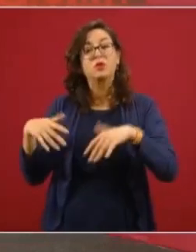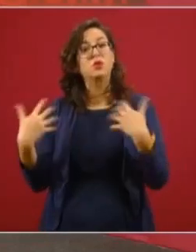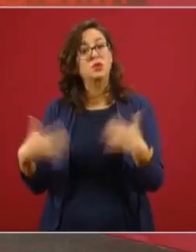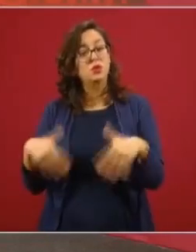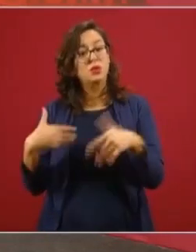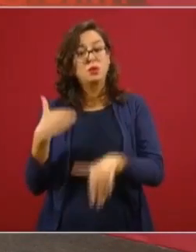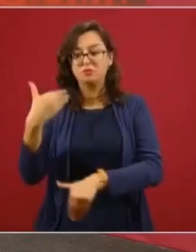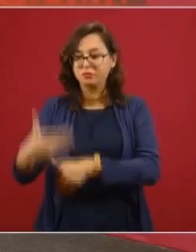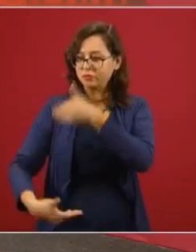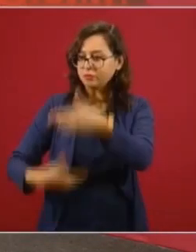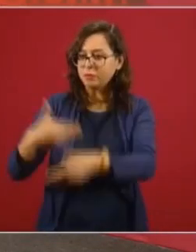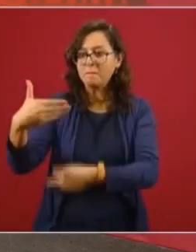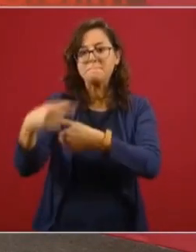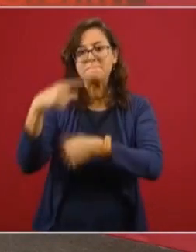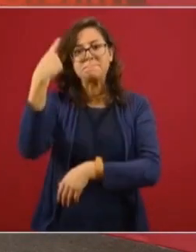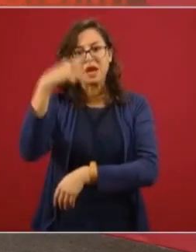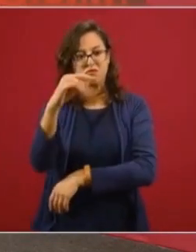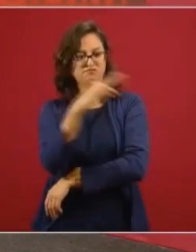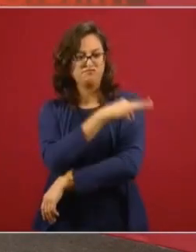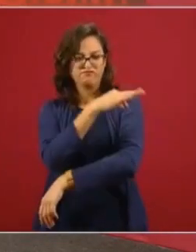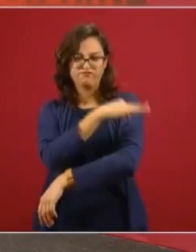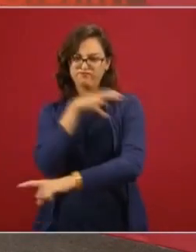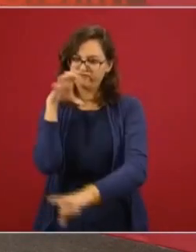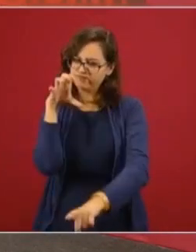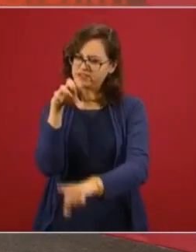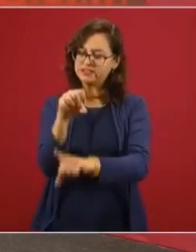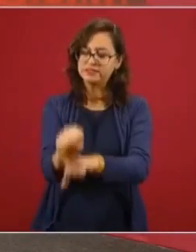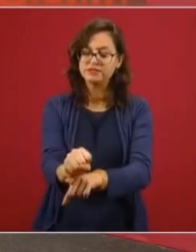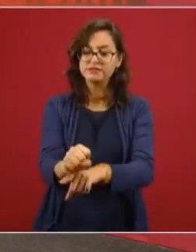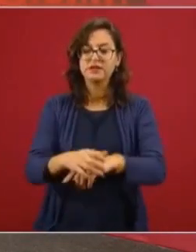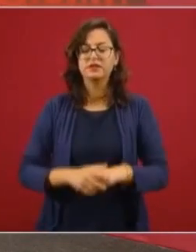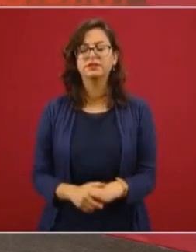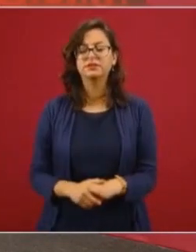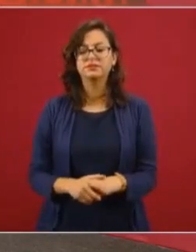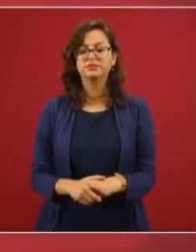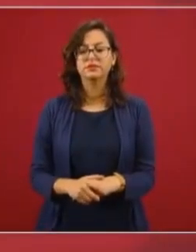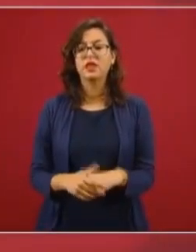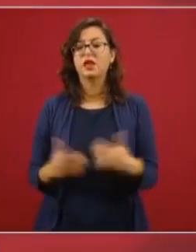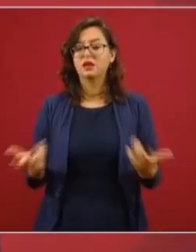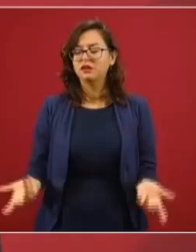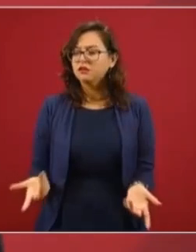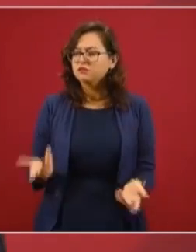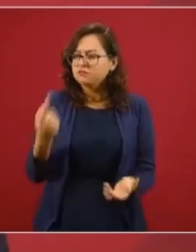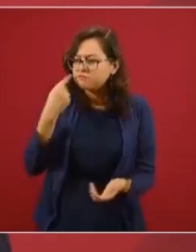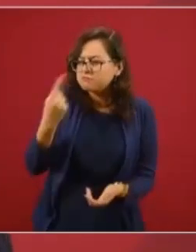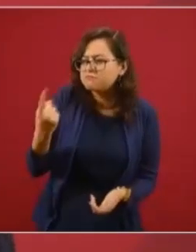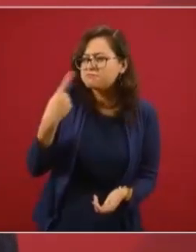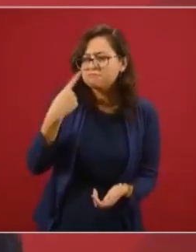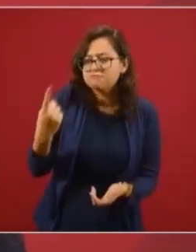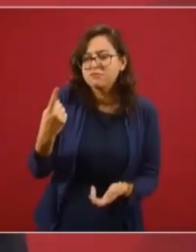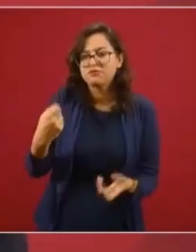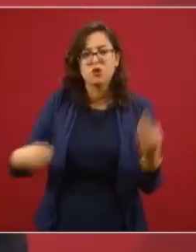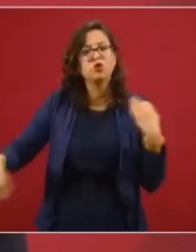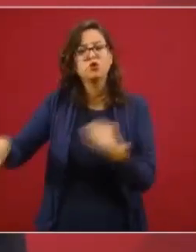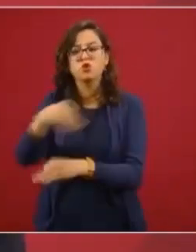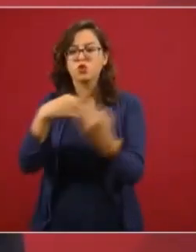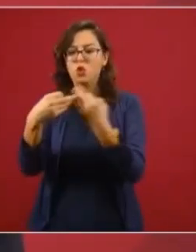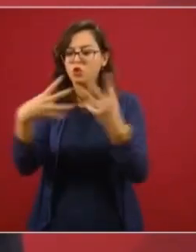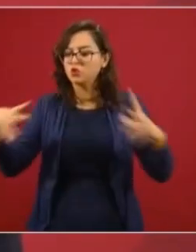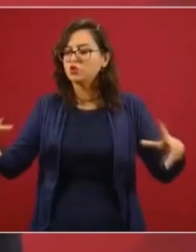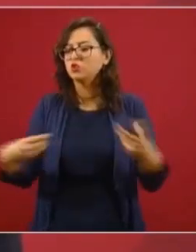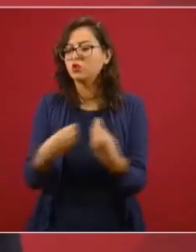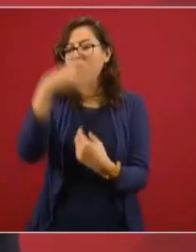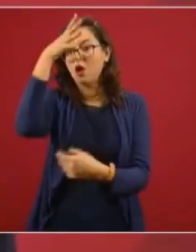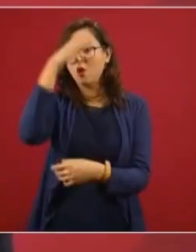Este proceso de acercamiento concluyó formalizado en un gran acuerdo de colaboración para que México y América